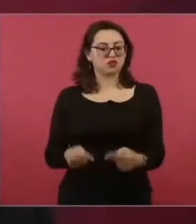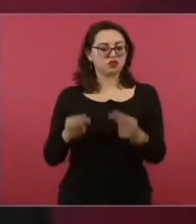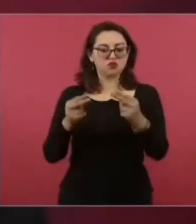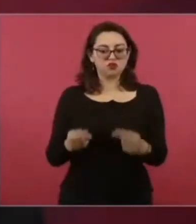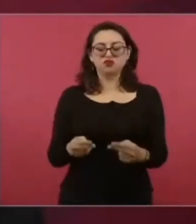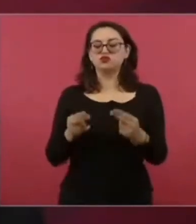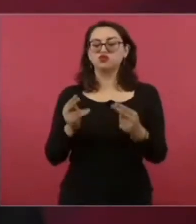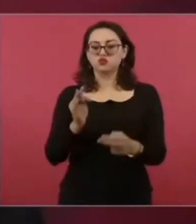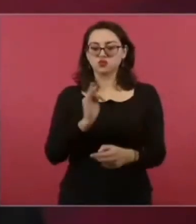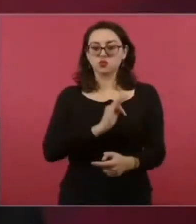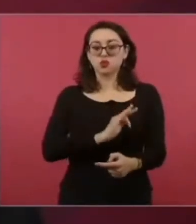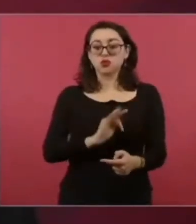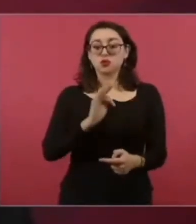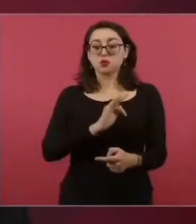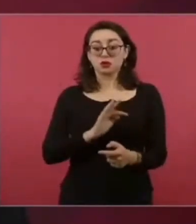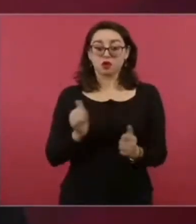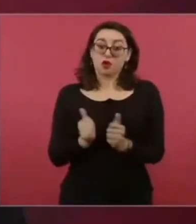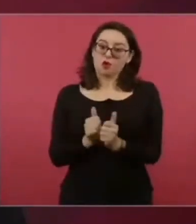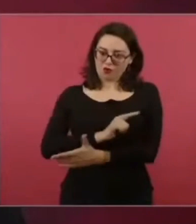lícitos.